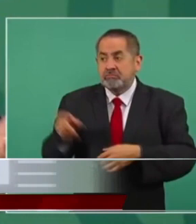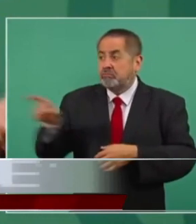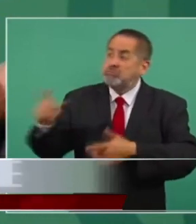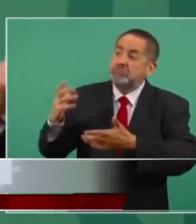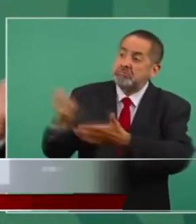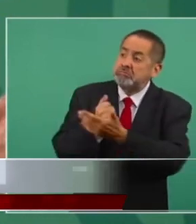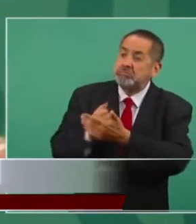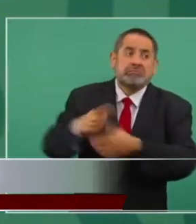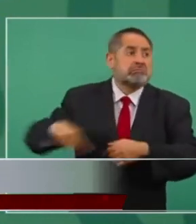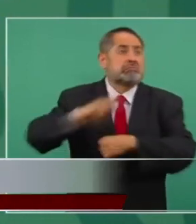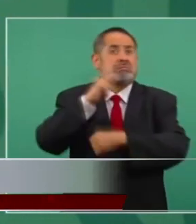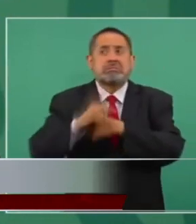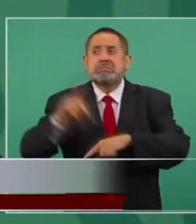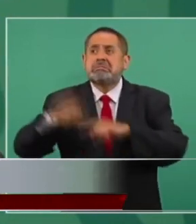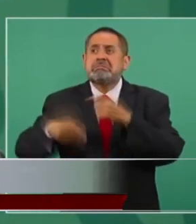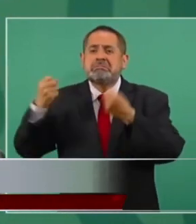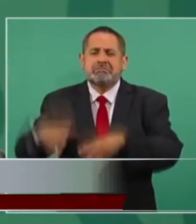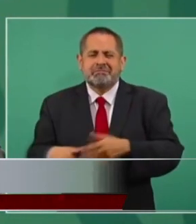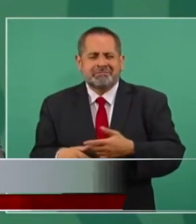al contrario